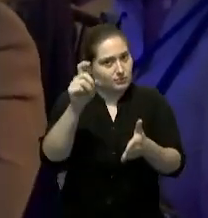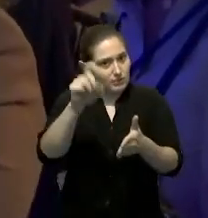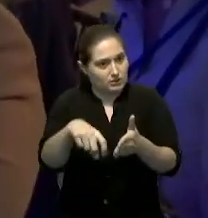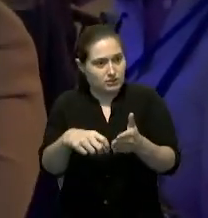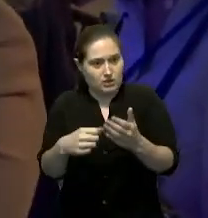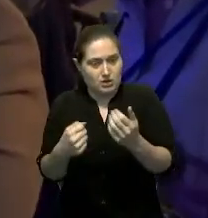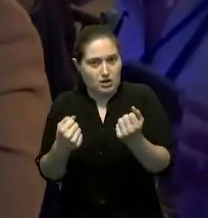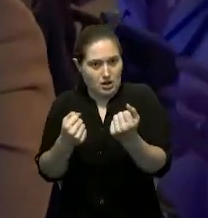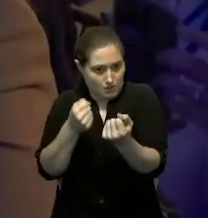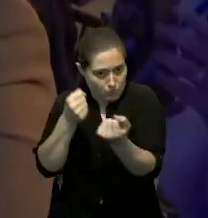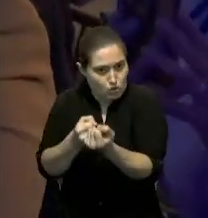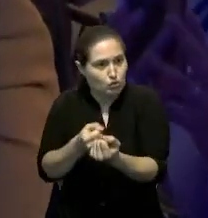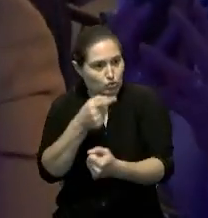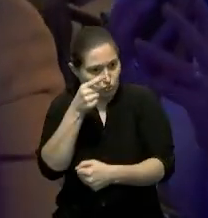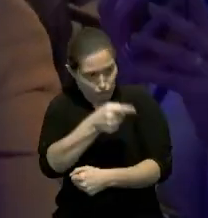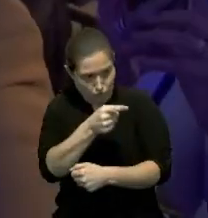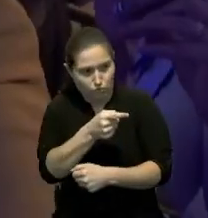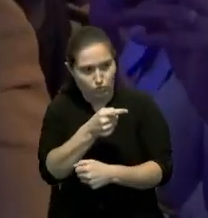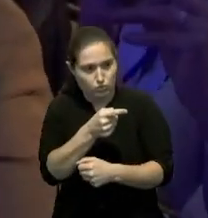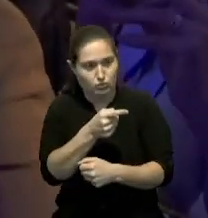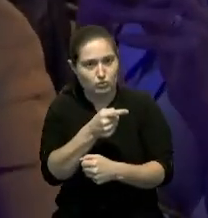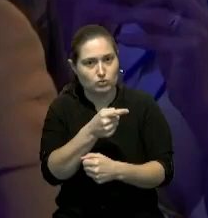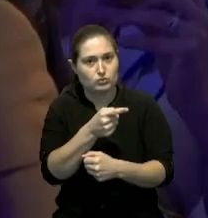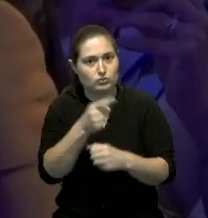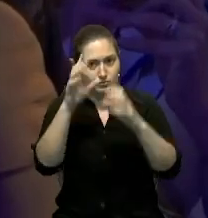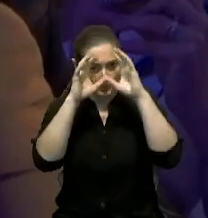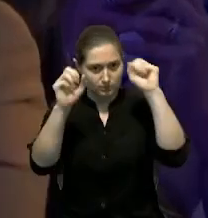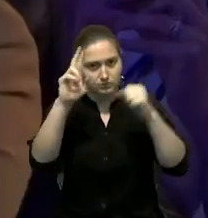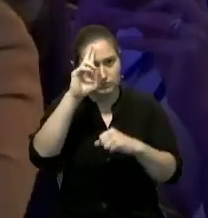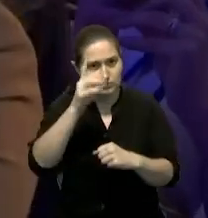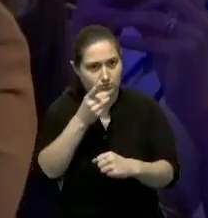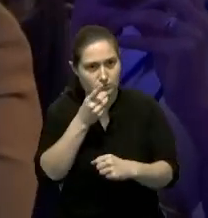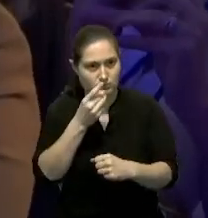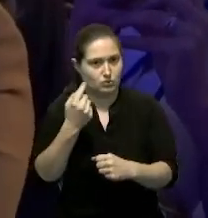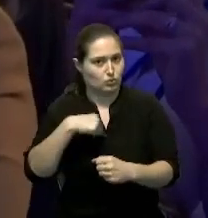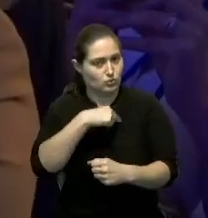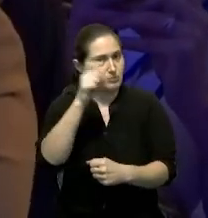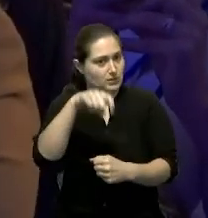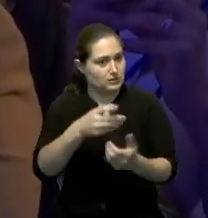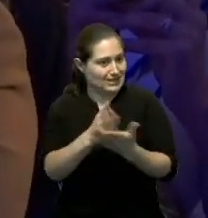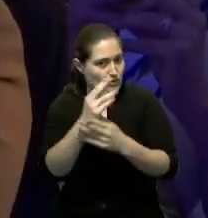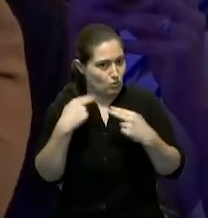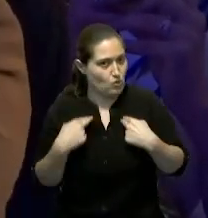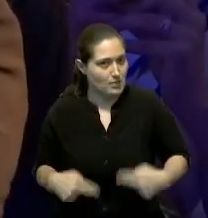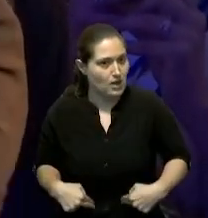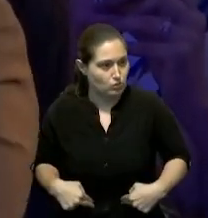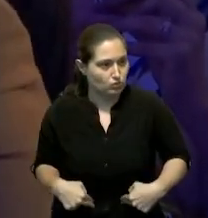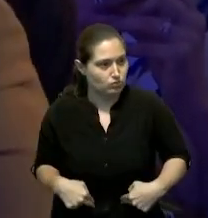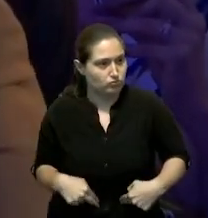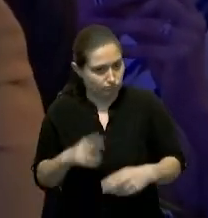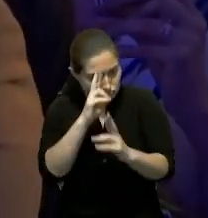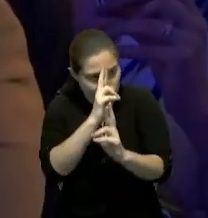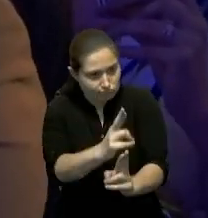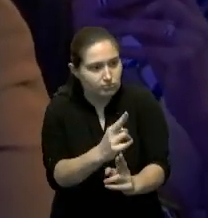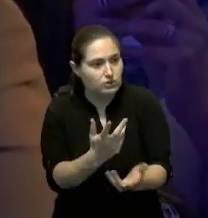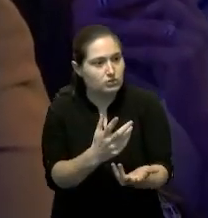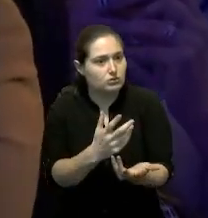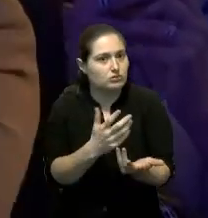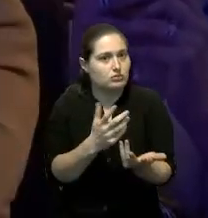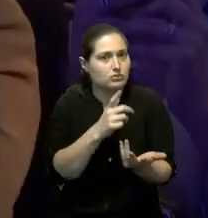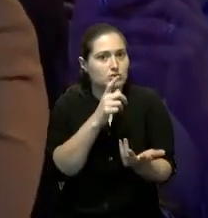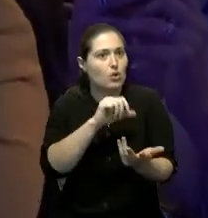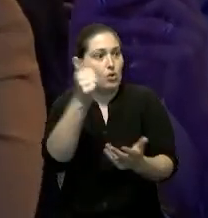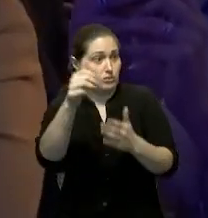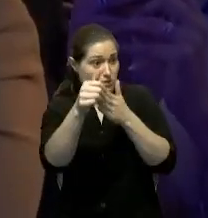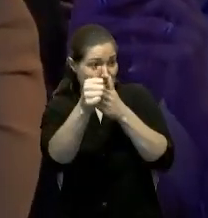usted como un abanderado de Venezuela y que se respeten los derechos humanos ¿qué va a hacer con los demás líderes de los diferentes países del mundo